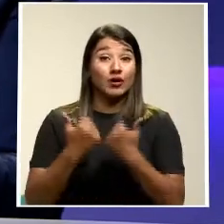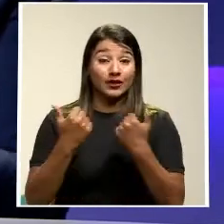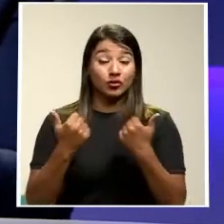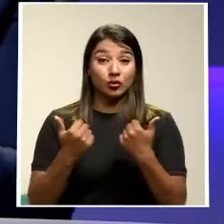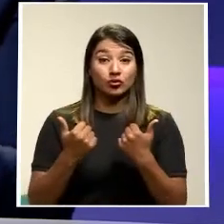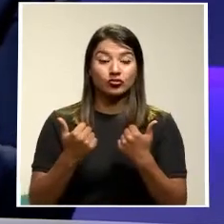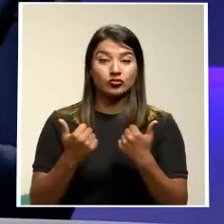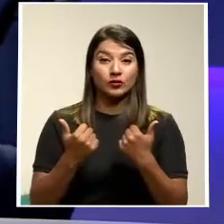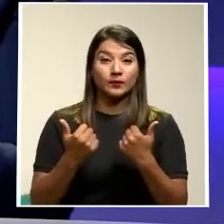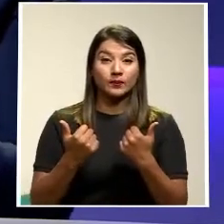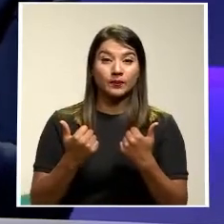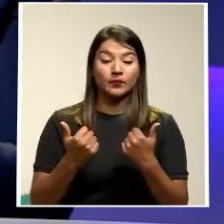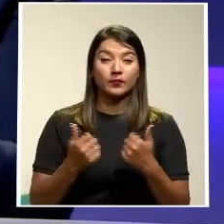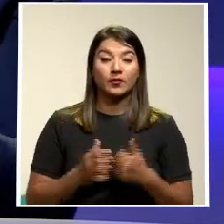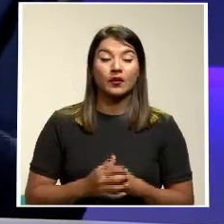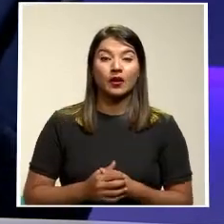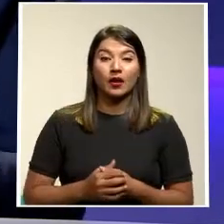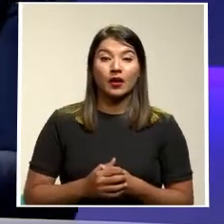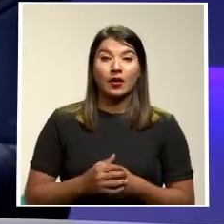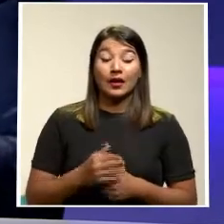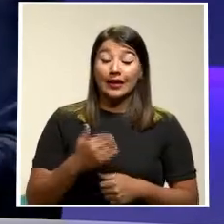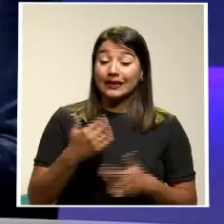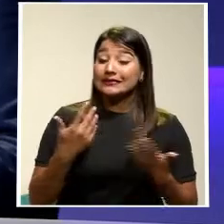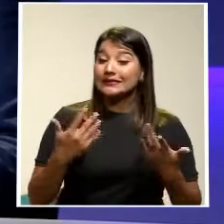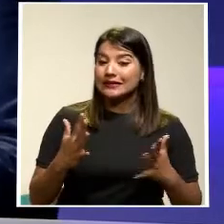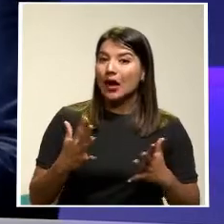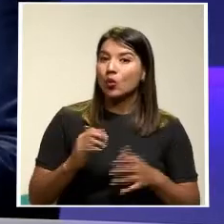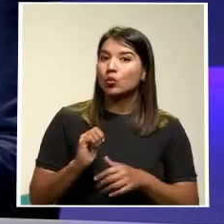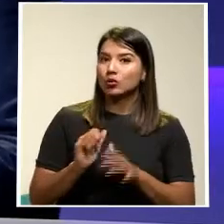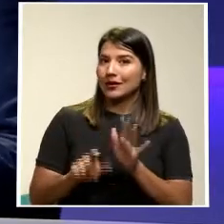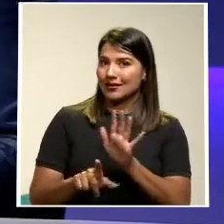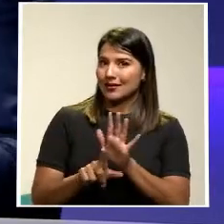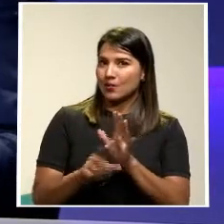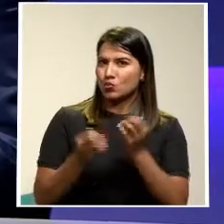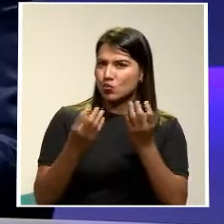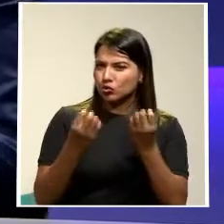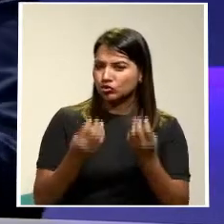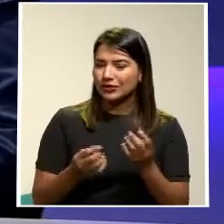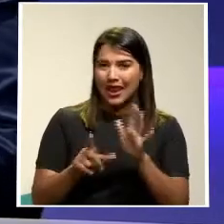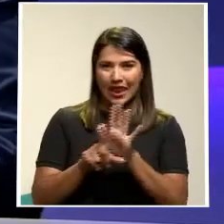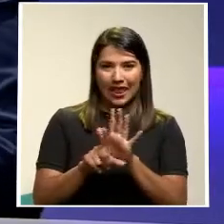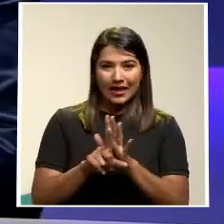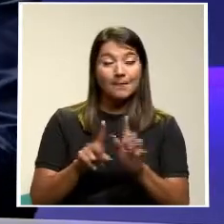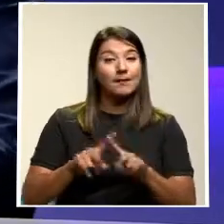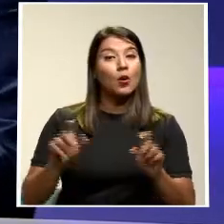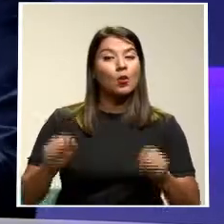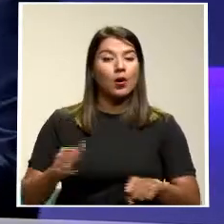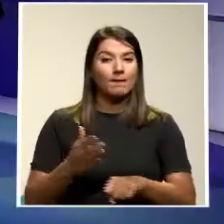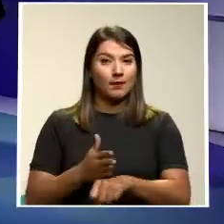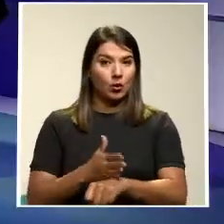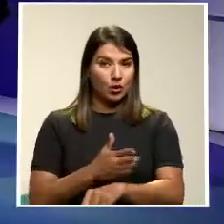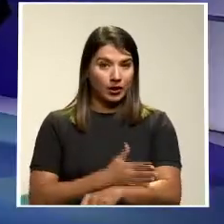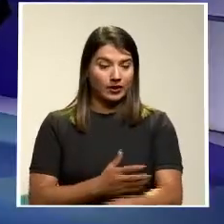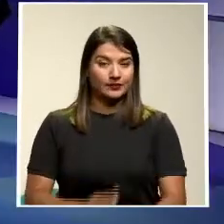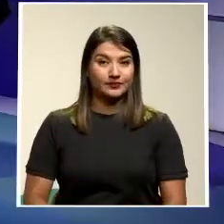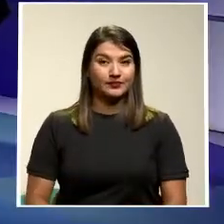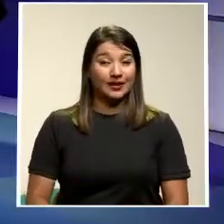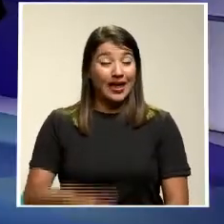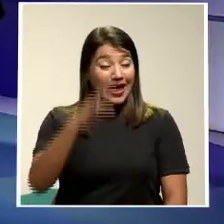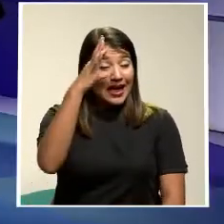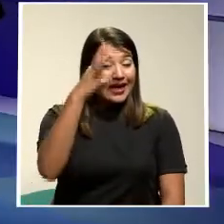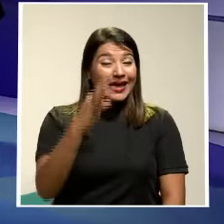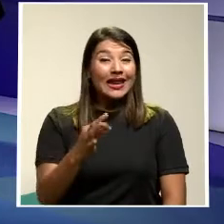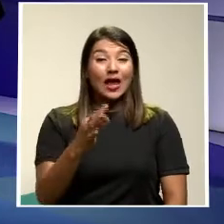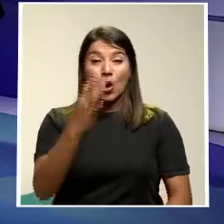digo Hay un marco legal Muy robusto Sin embargo Se puede mejorar Creo que la pandemia El virus